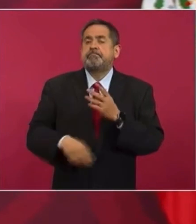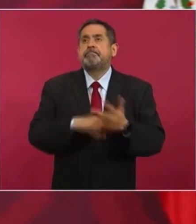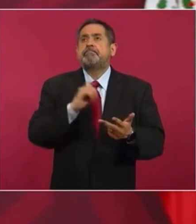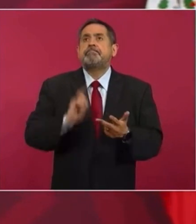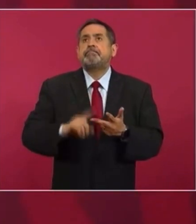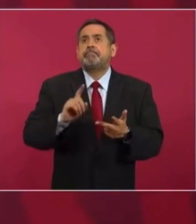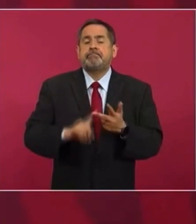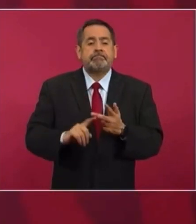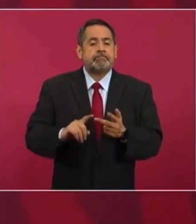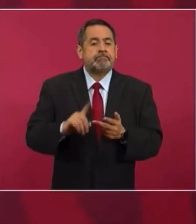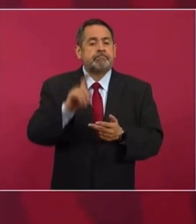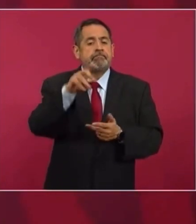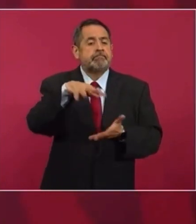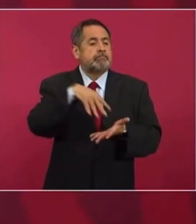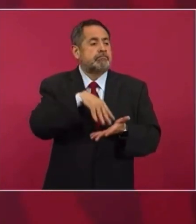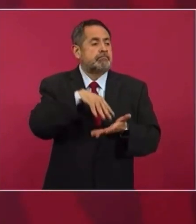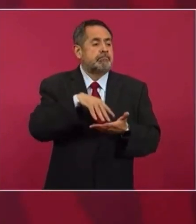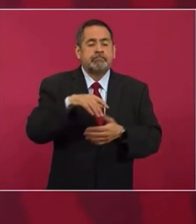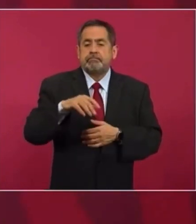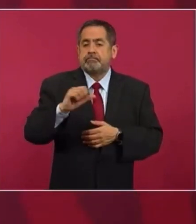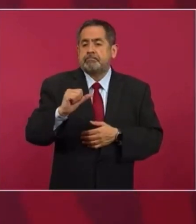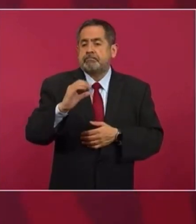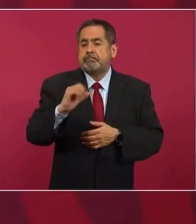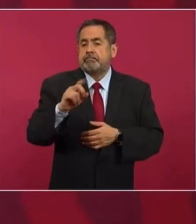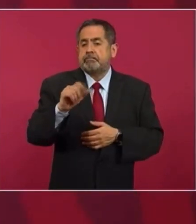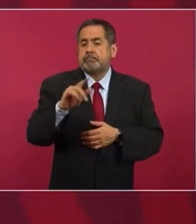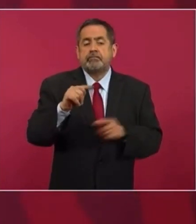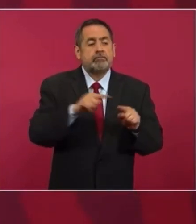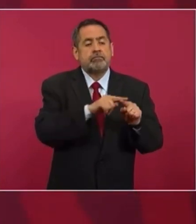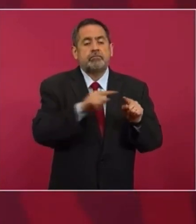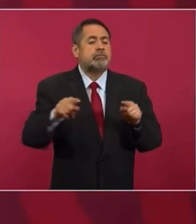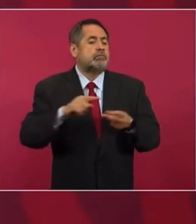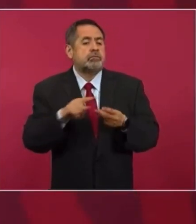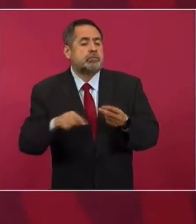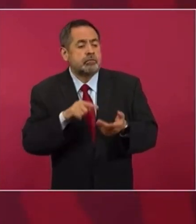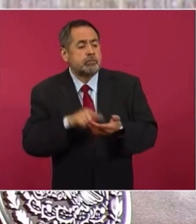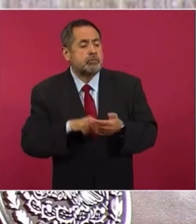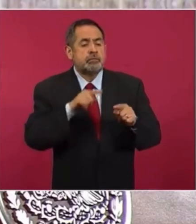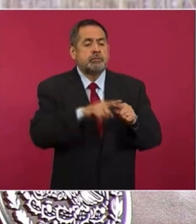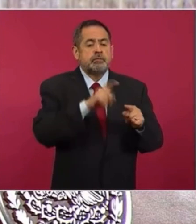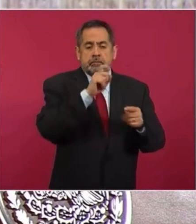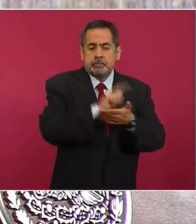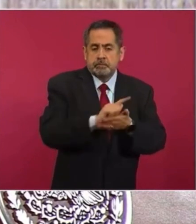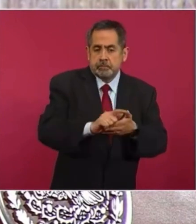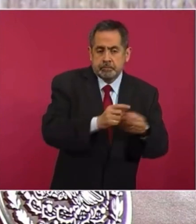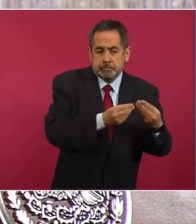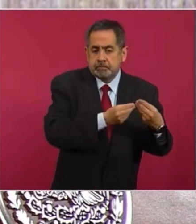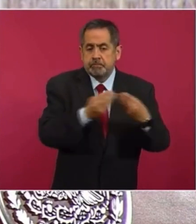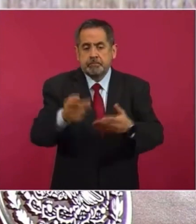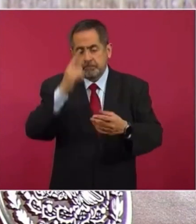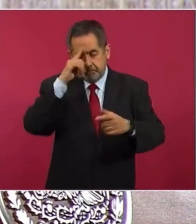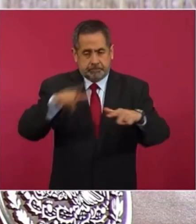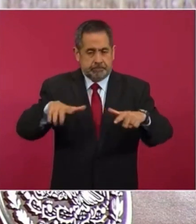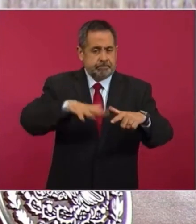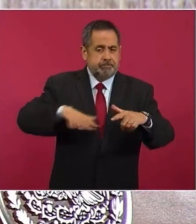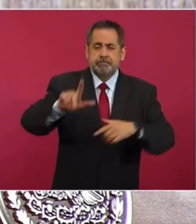acueducto para llevar agua saludable a la laguna.